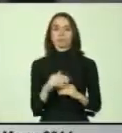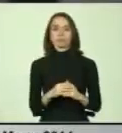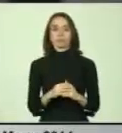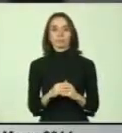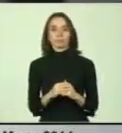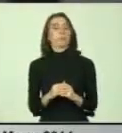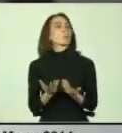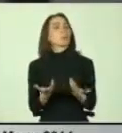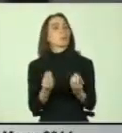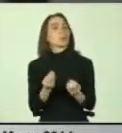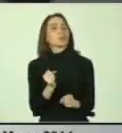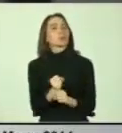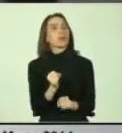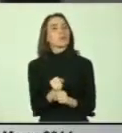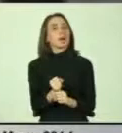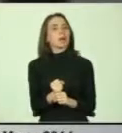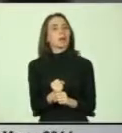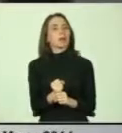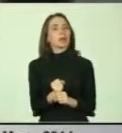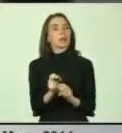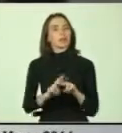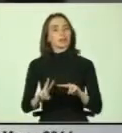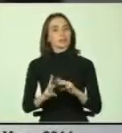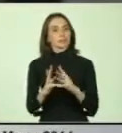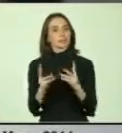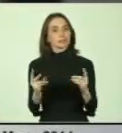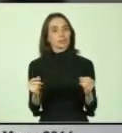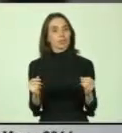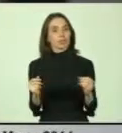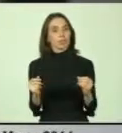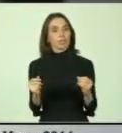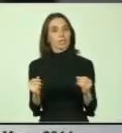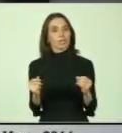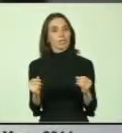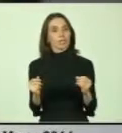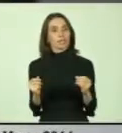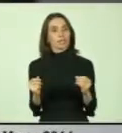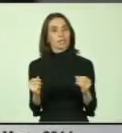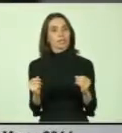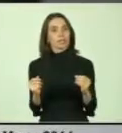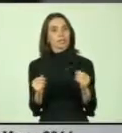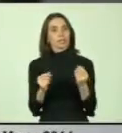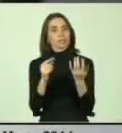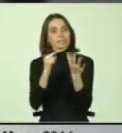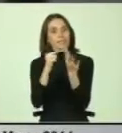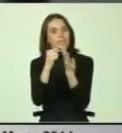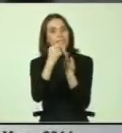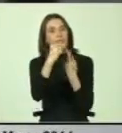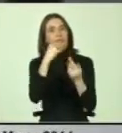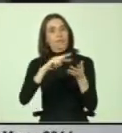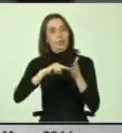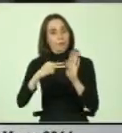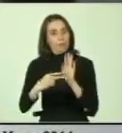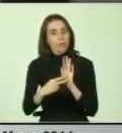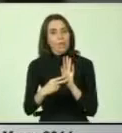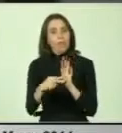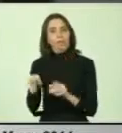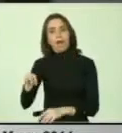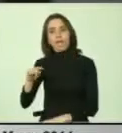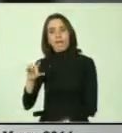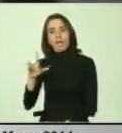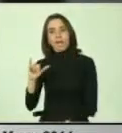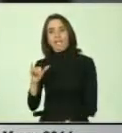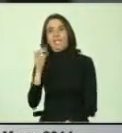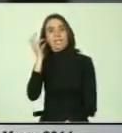¿cómo se está trabajando con el objeto de poder resolver todos estos problemas, los mismos problemas que hablaba Nathalie,